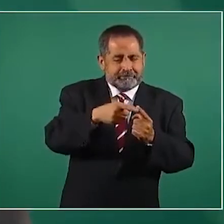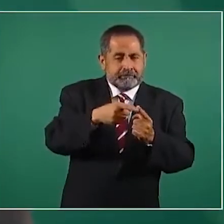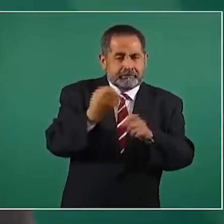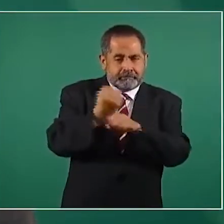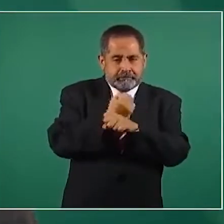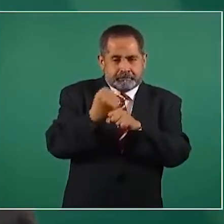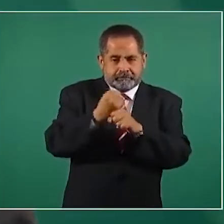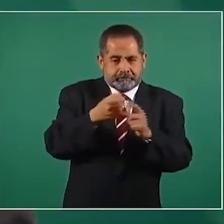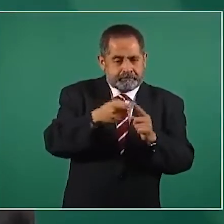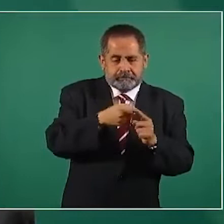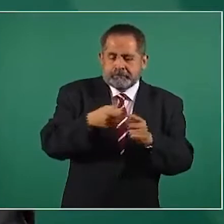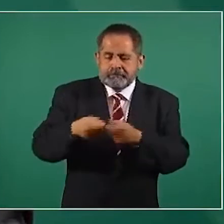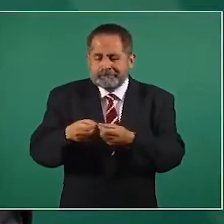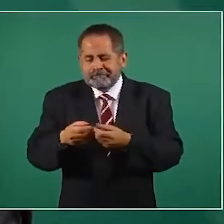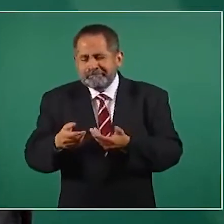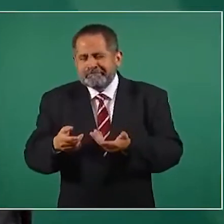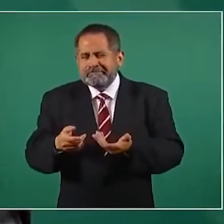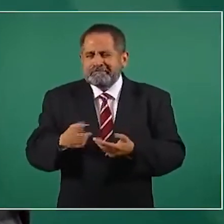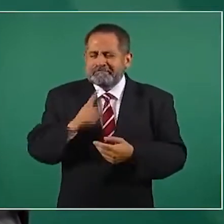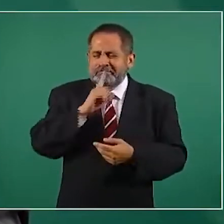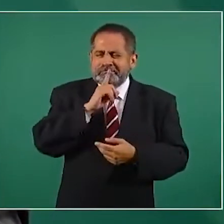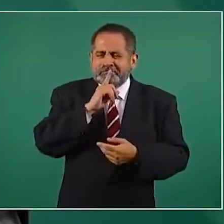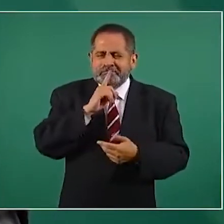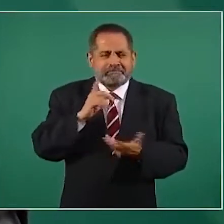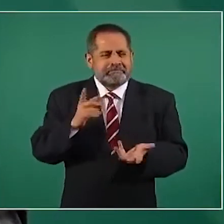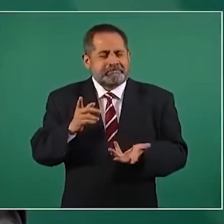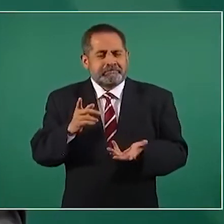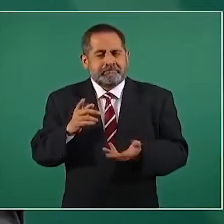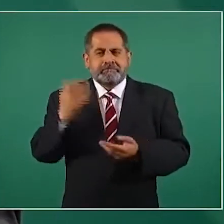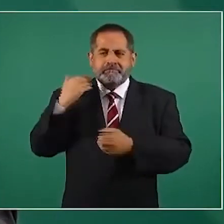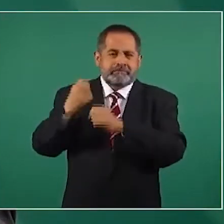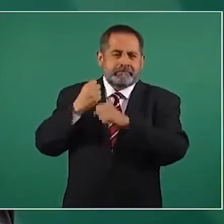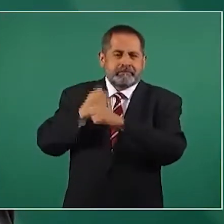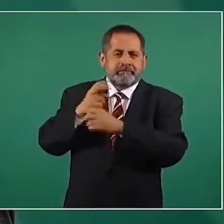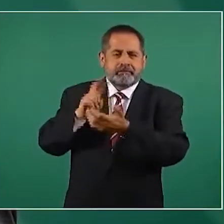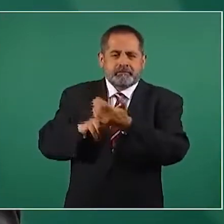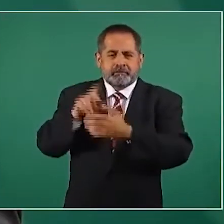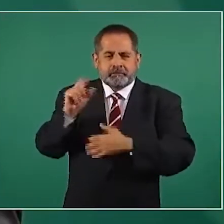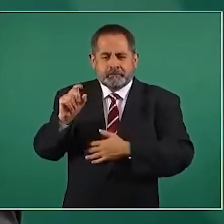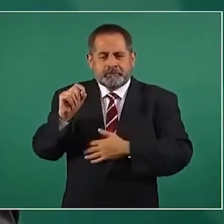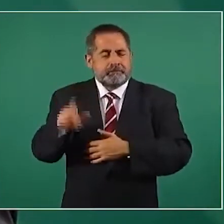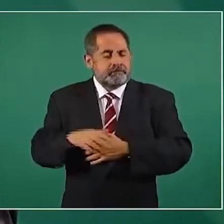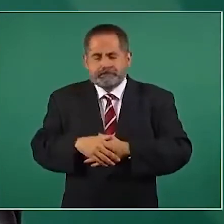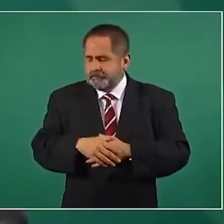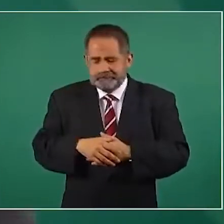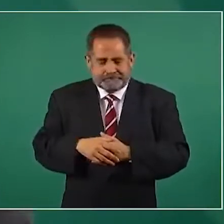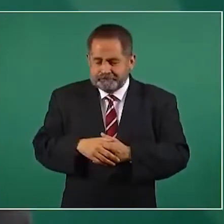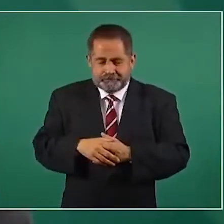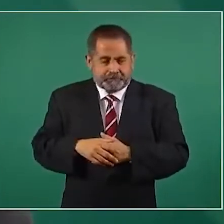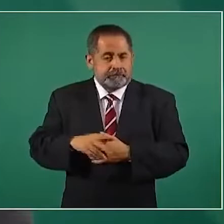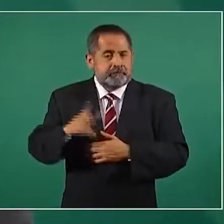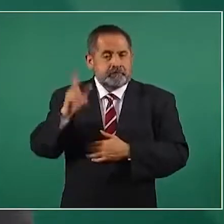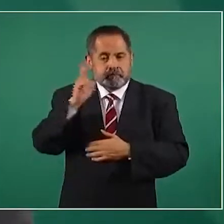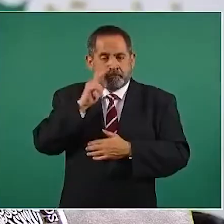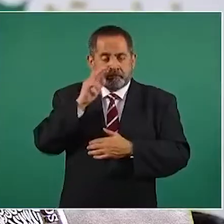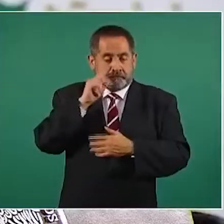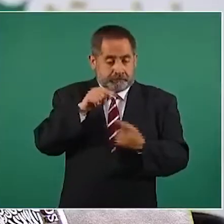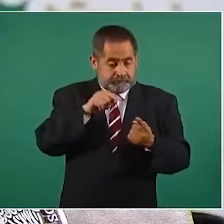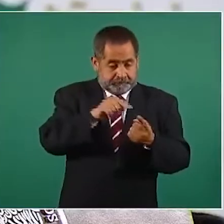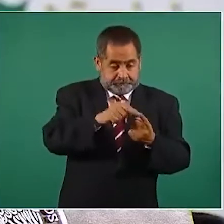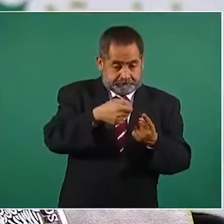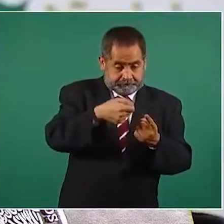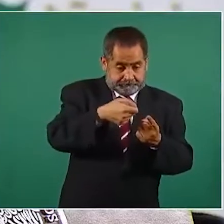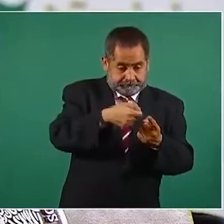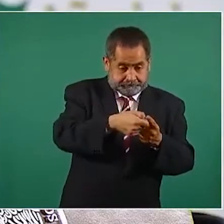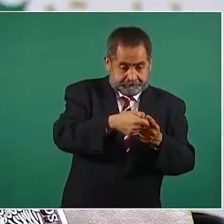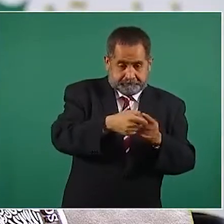sangre. Esto lo explicamos muchas veces durante 2020 y lo volvemos a decir. La prueba donde la muestra es una